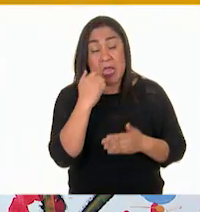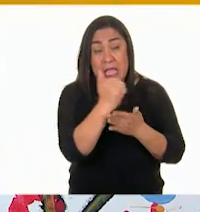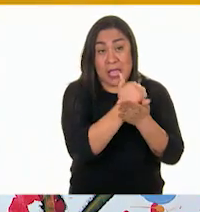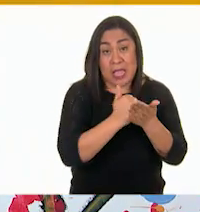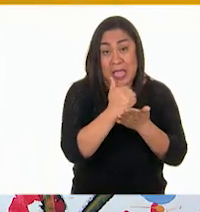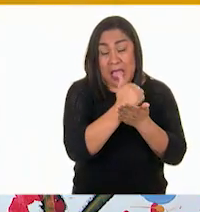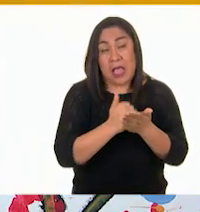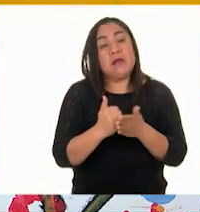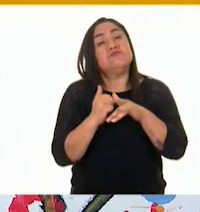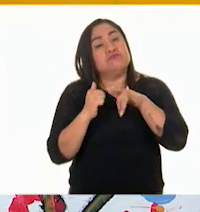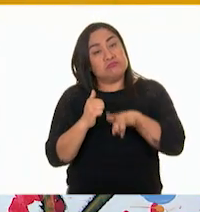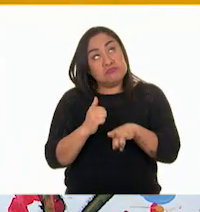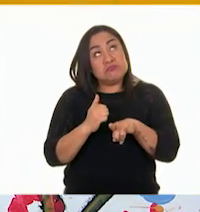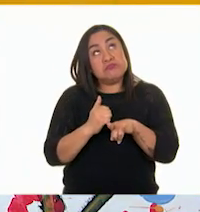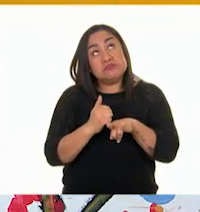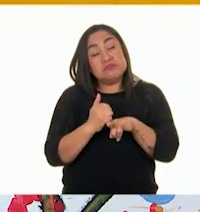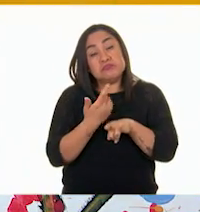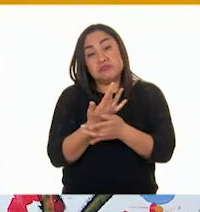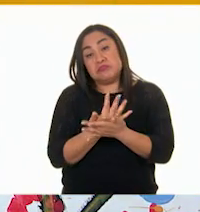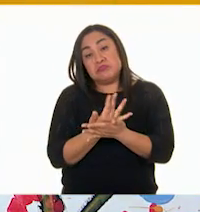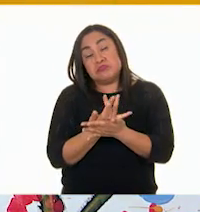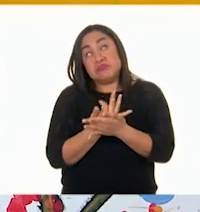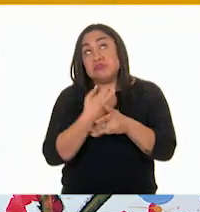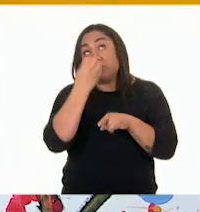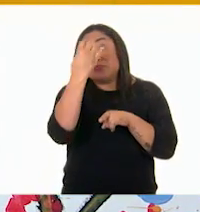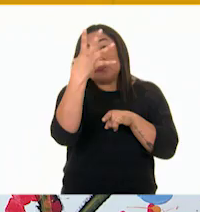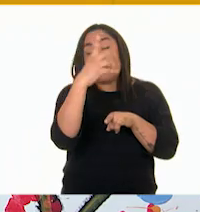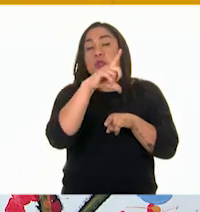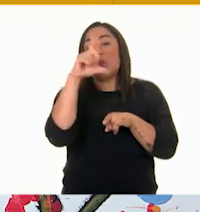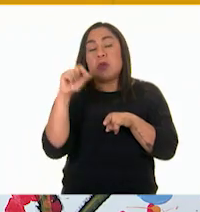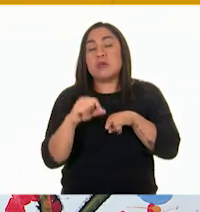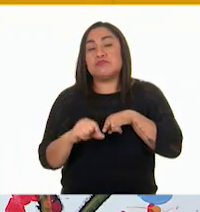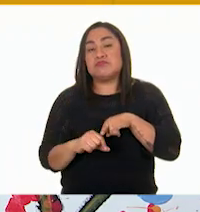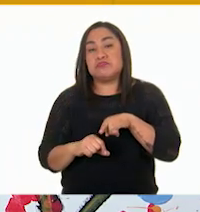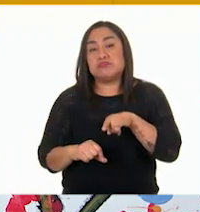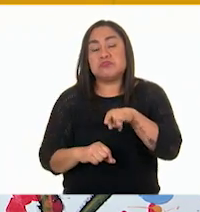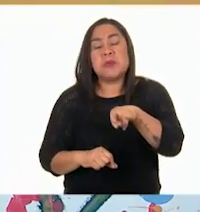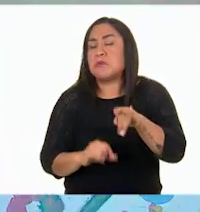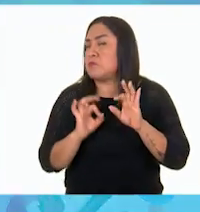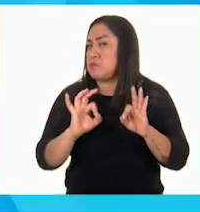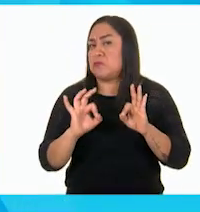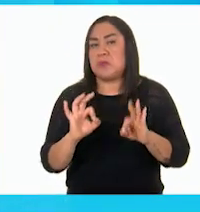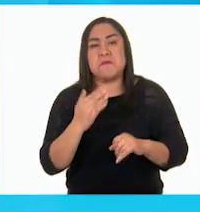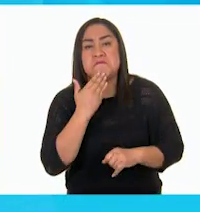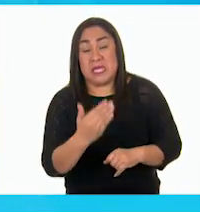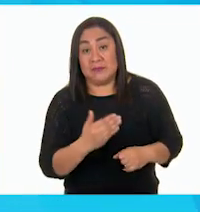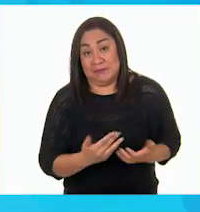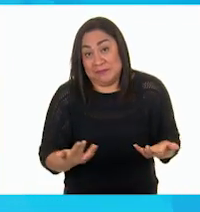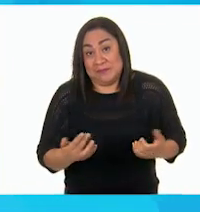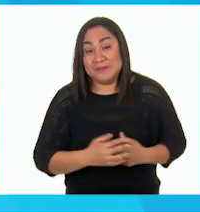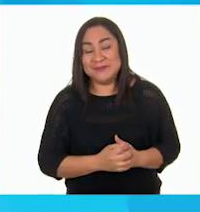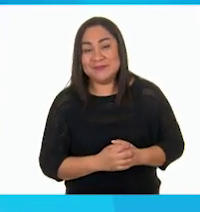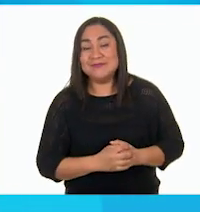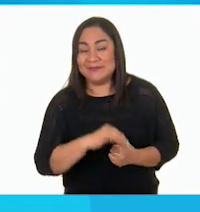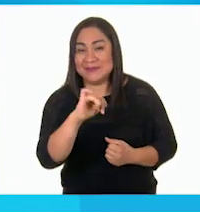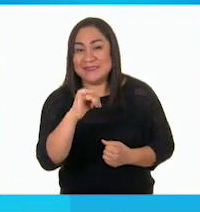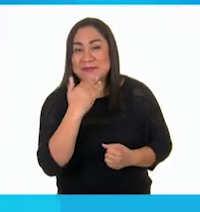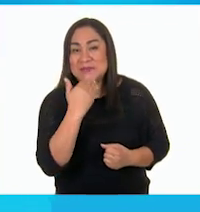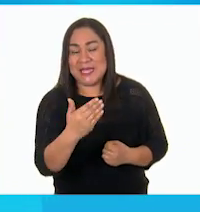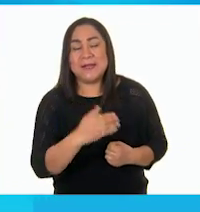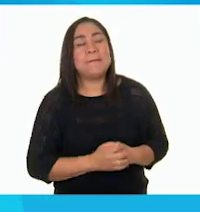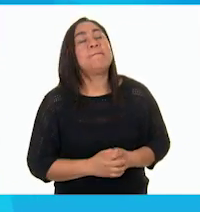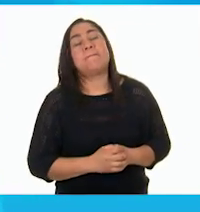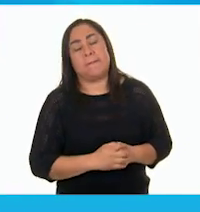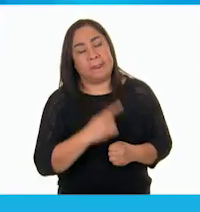pues, esperó su turno y avanzó sin ningún problema. Sí. Muy bien. A ver,